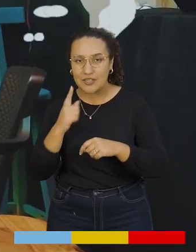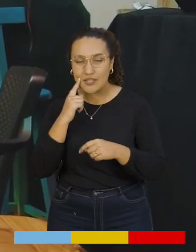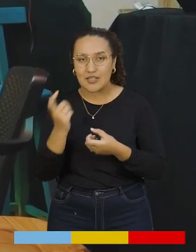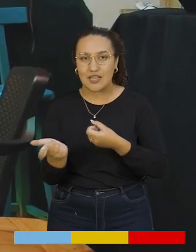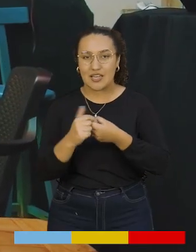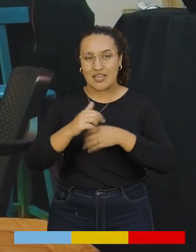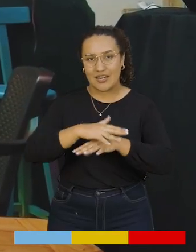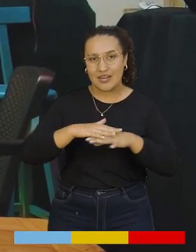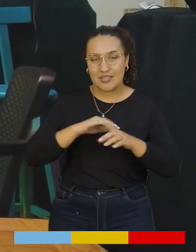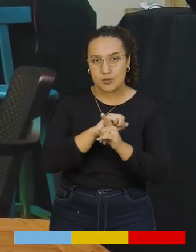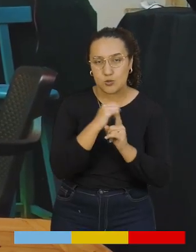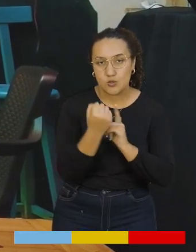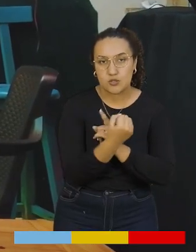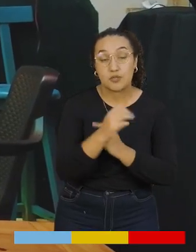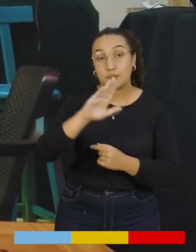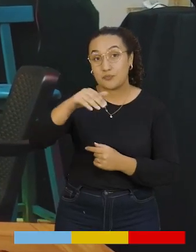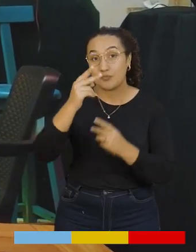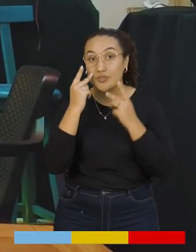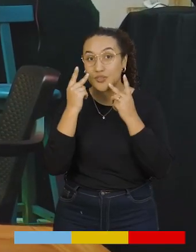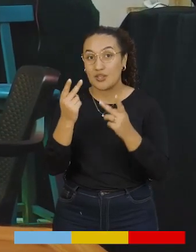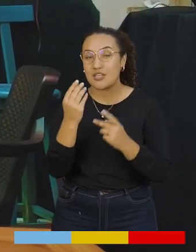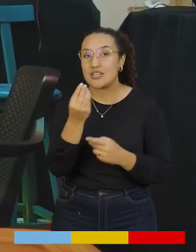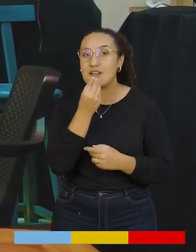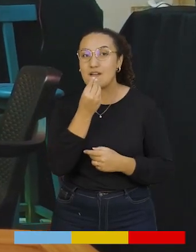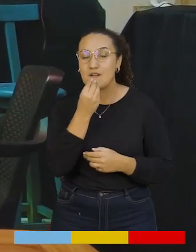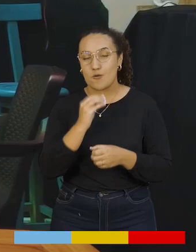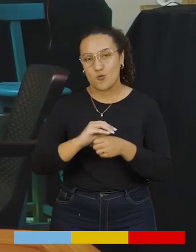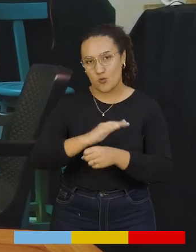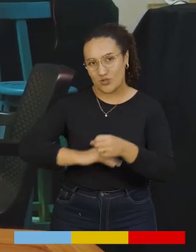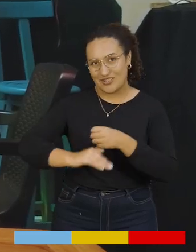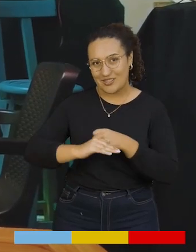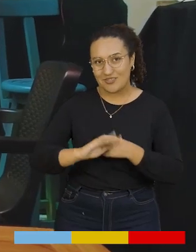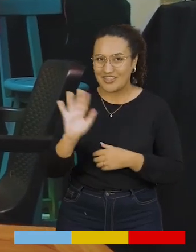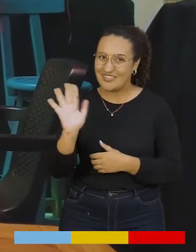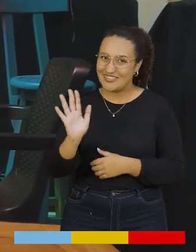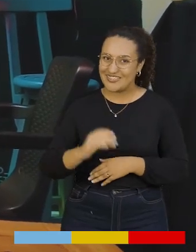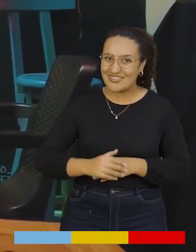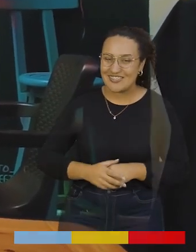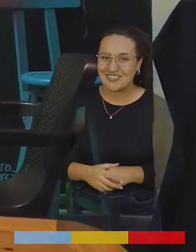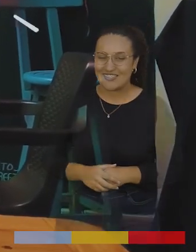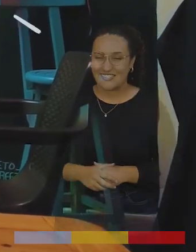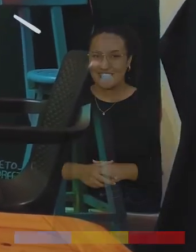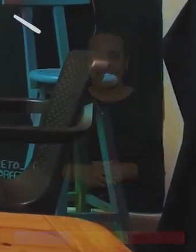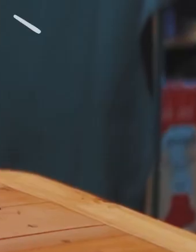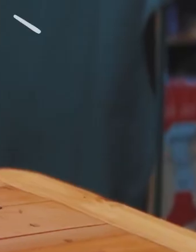redes sociales. Nosotros nos vemos en otro capítulo de Sabores de Cundinamarca.